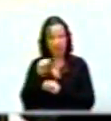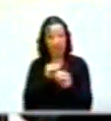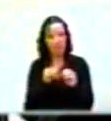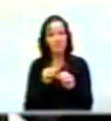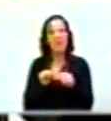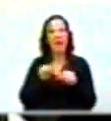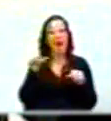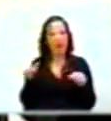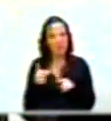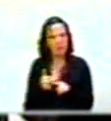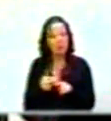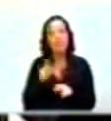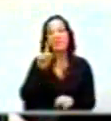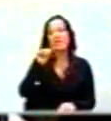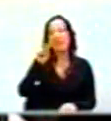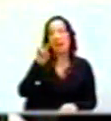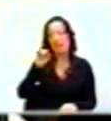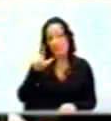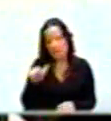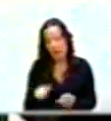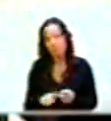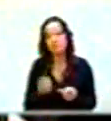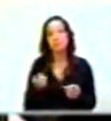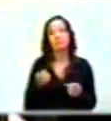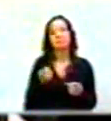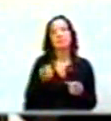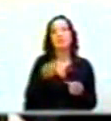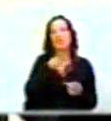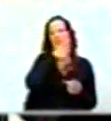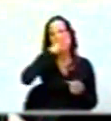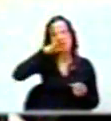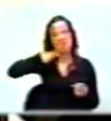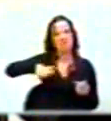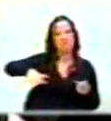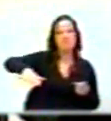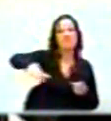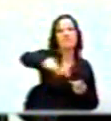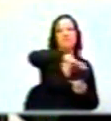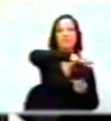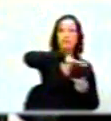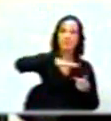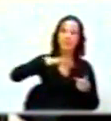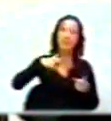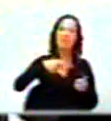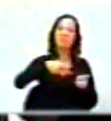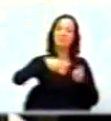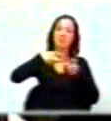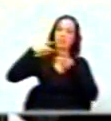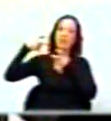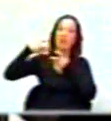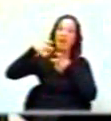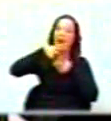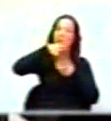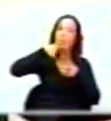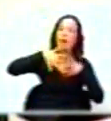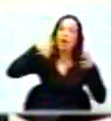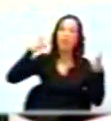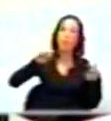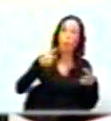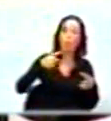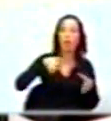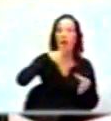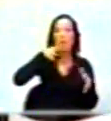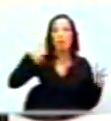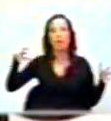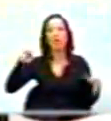apellidos como los Dávila, donde hablan del campus, hablan de la explotación del Campo Grande 1, Campo Grande 2,